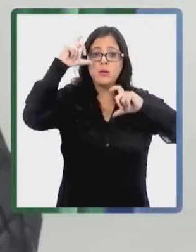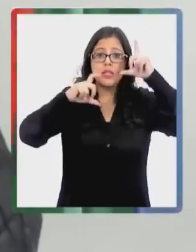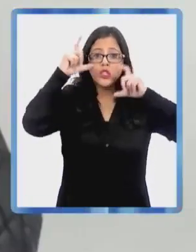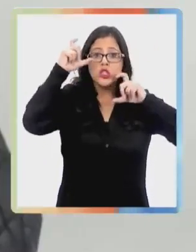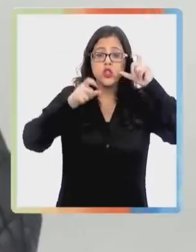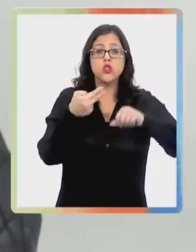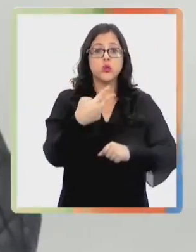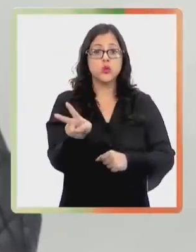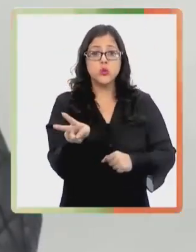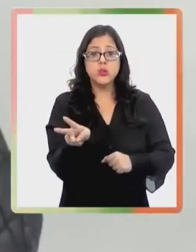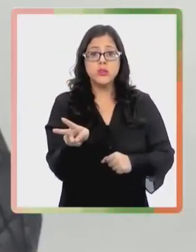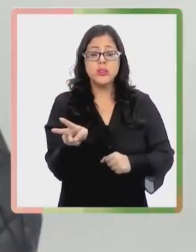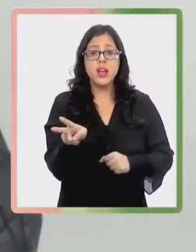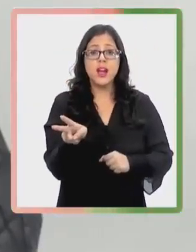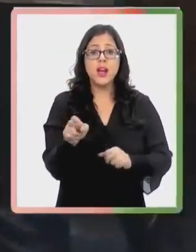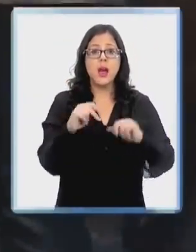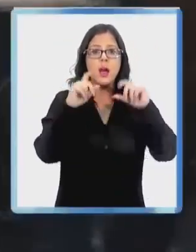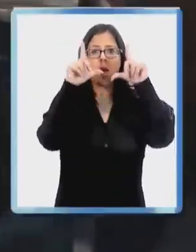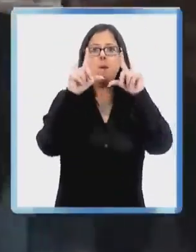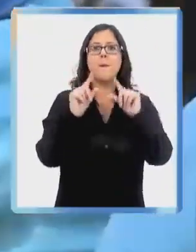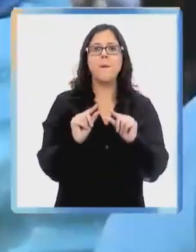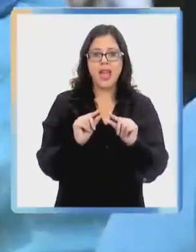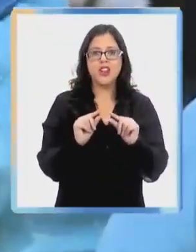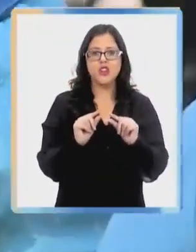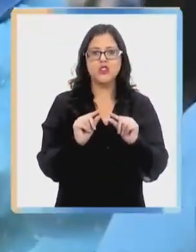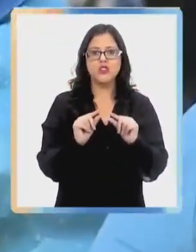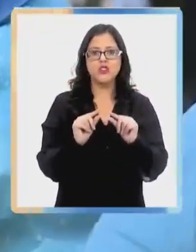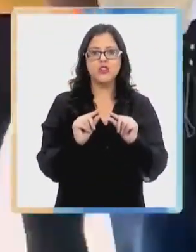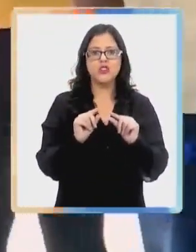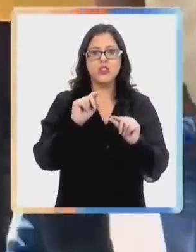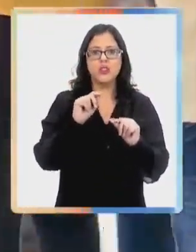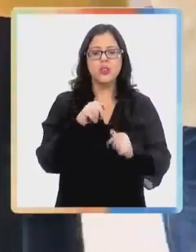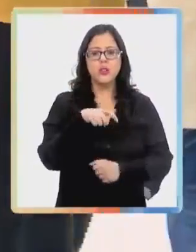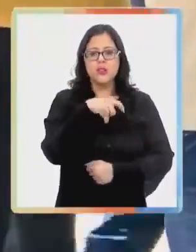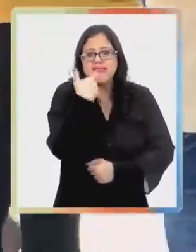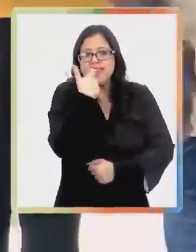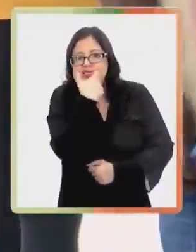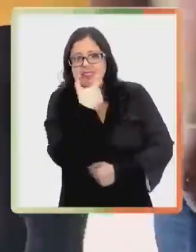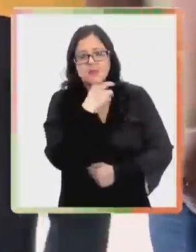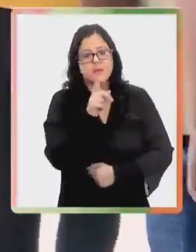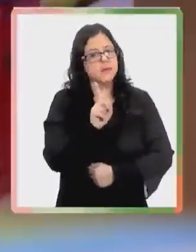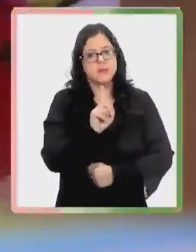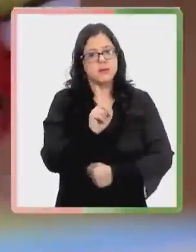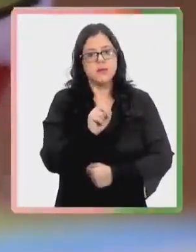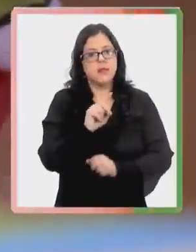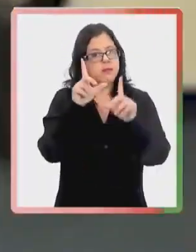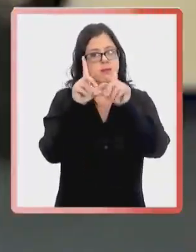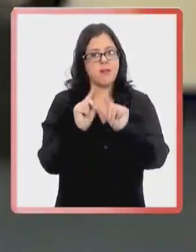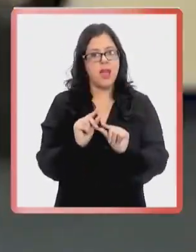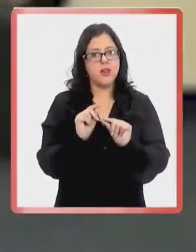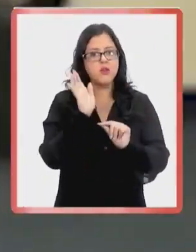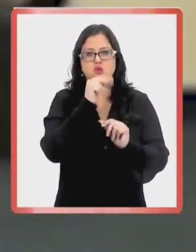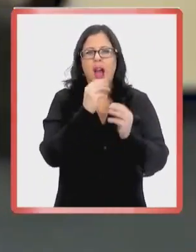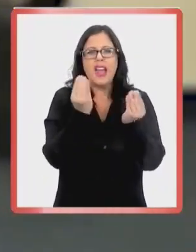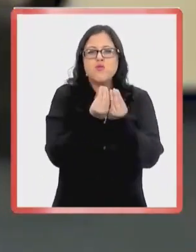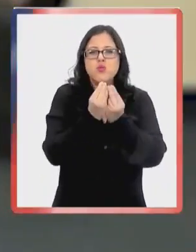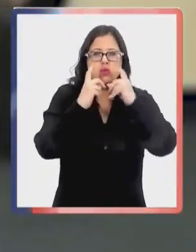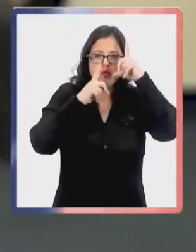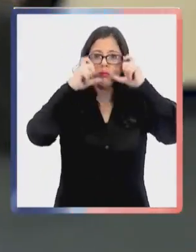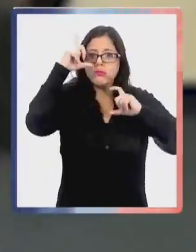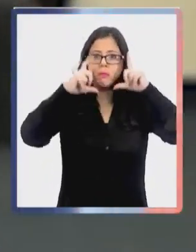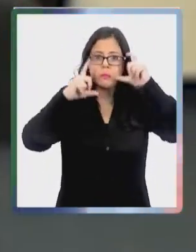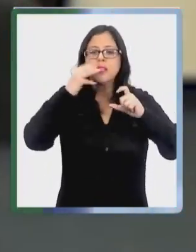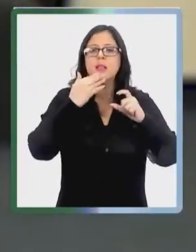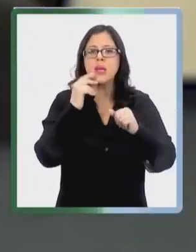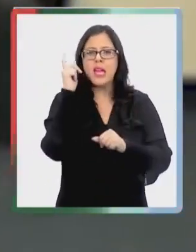expresiones faciales tienden a ser con menos repertorio, es decir, no se ríen tanto, no tienen tantas expresiones.